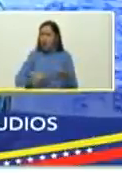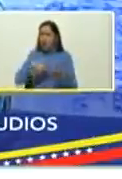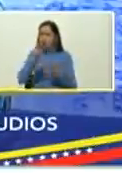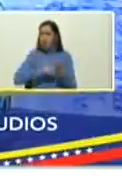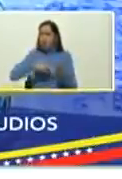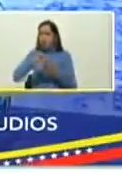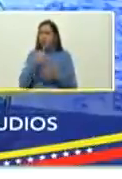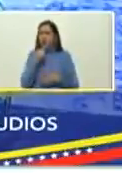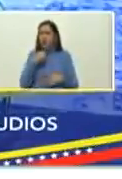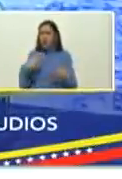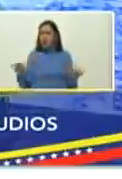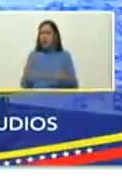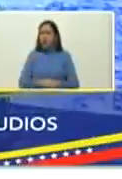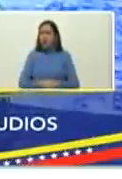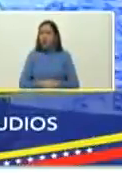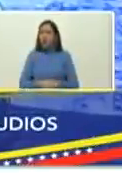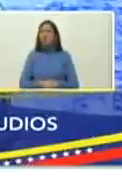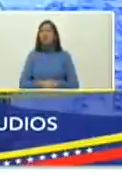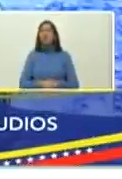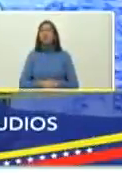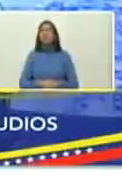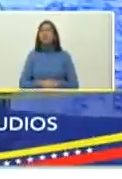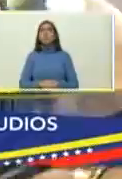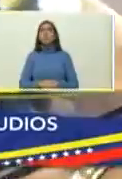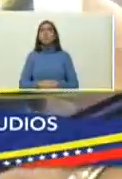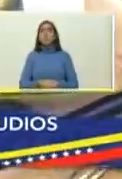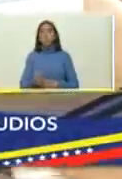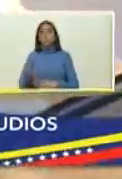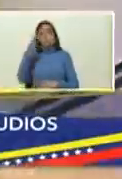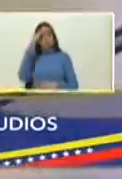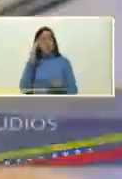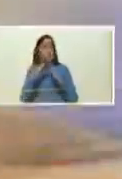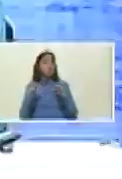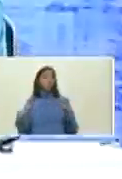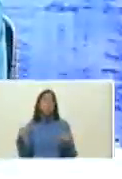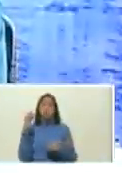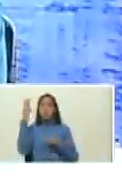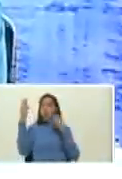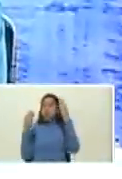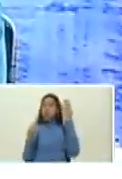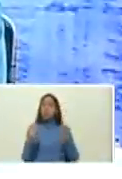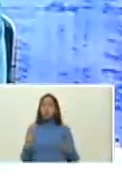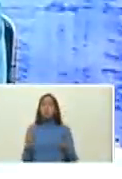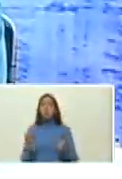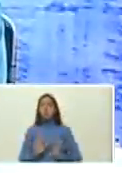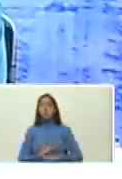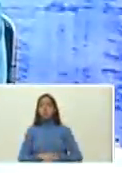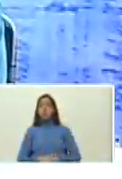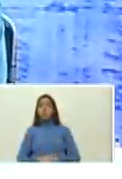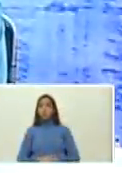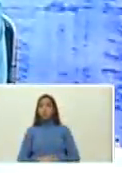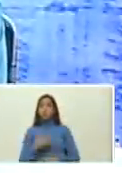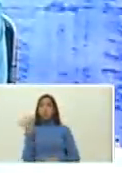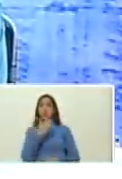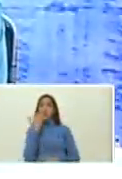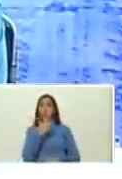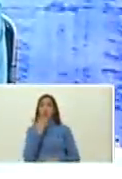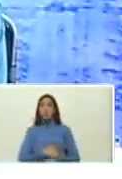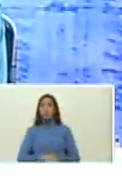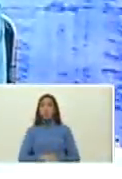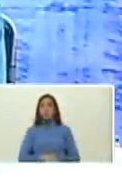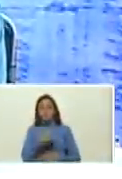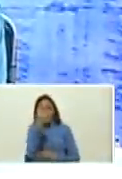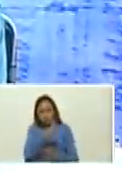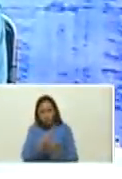todo y lo que no sabes lo inventa ¿ah? diseño de la